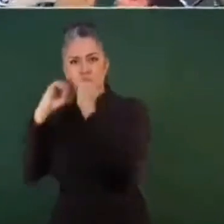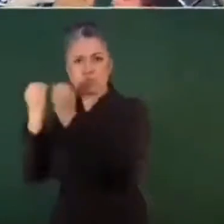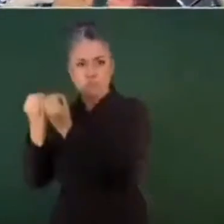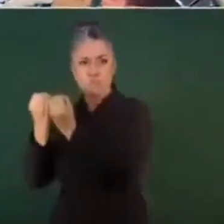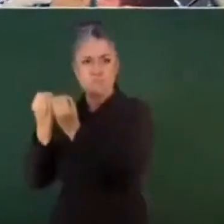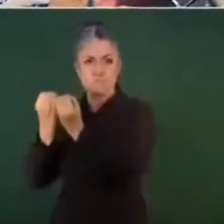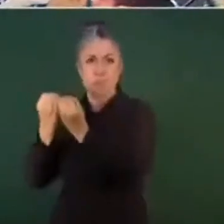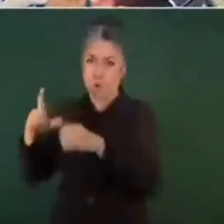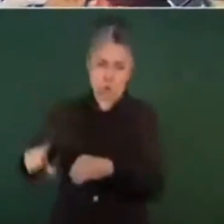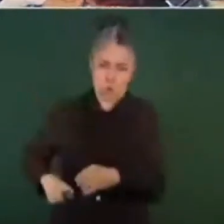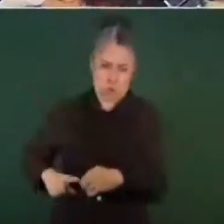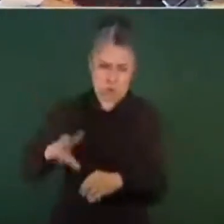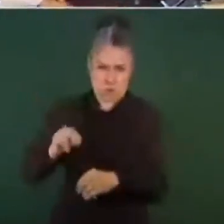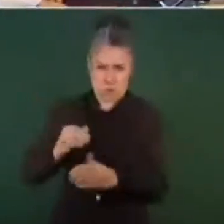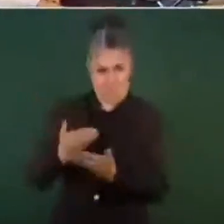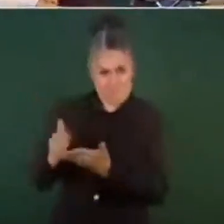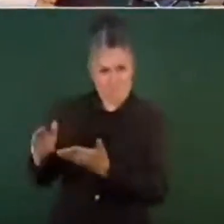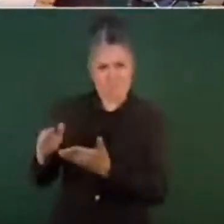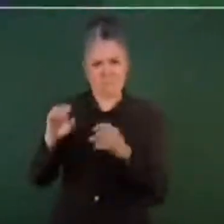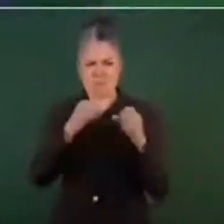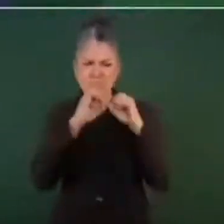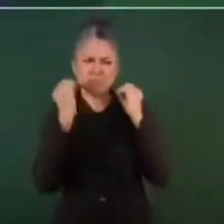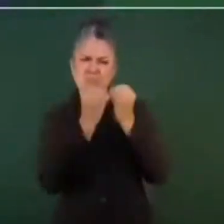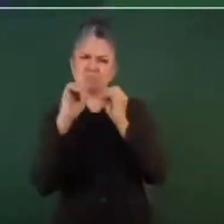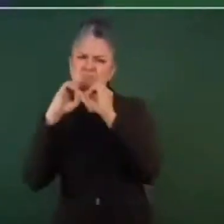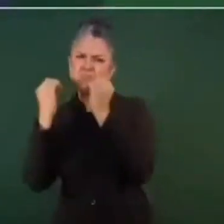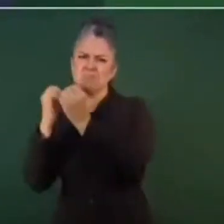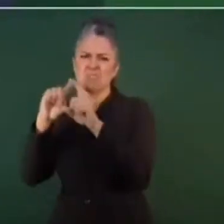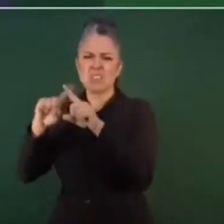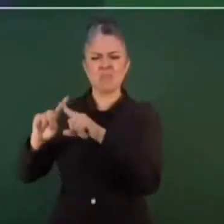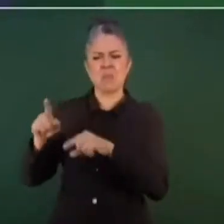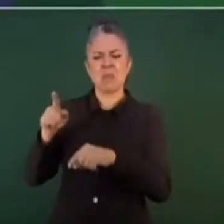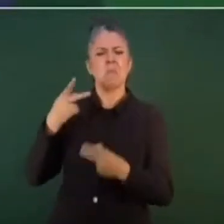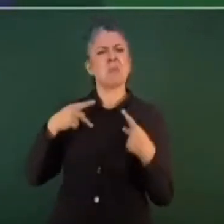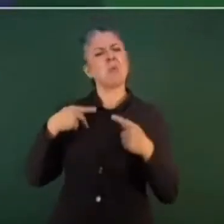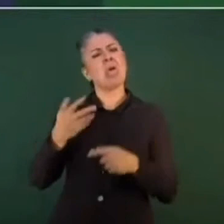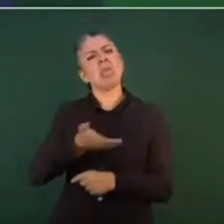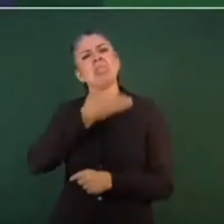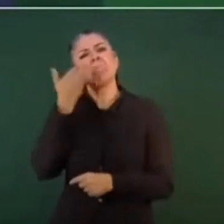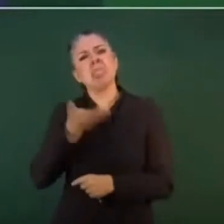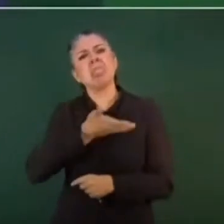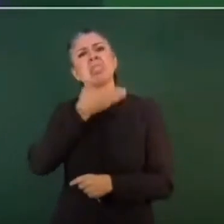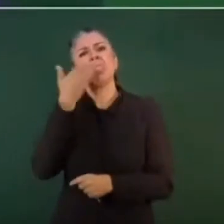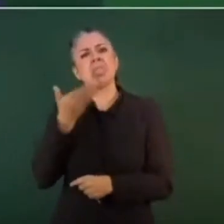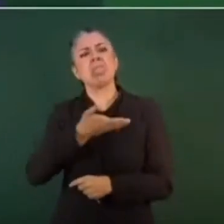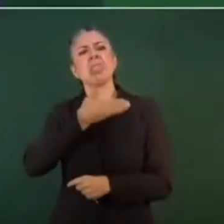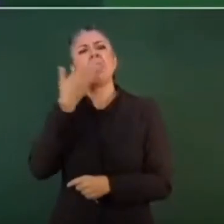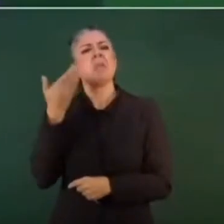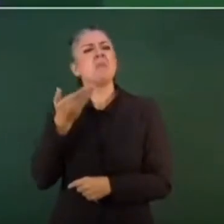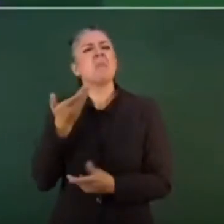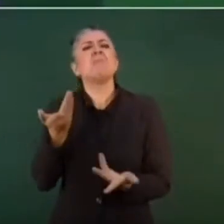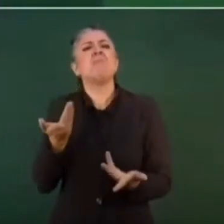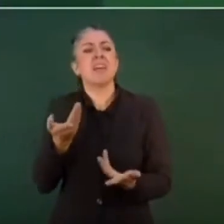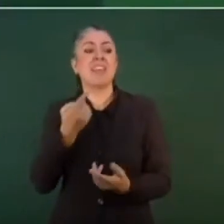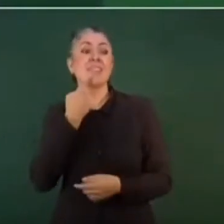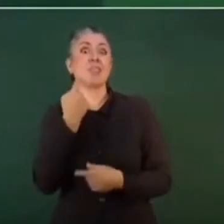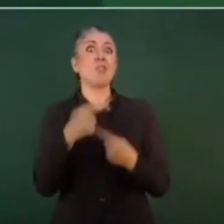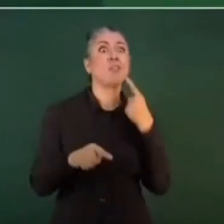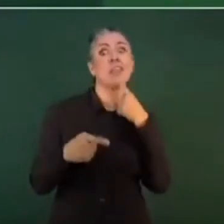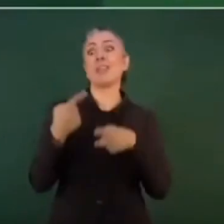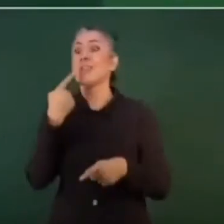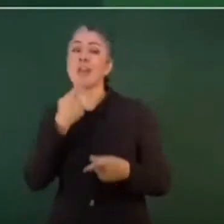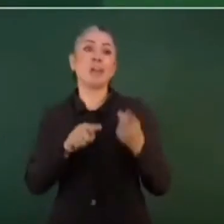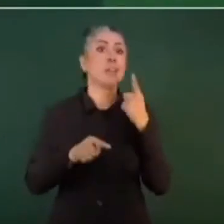de gentes que se acostumbraron a solo denunciar